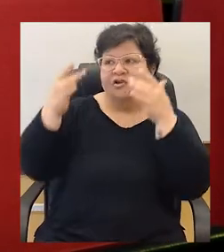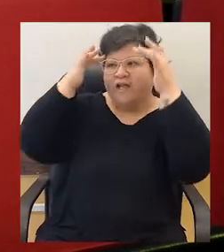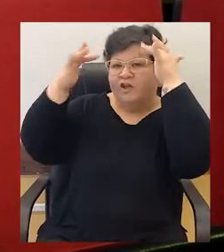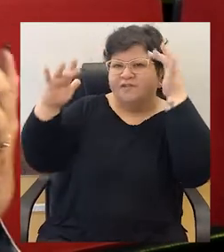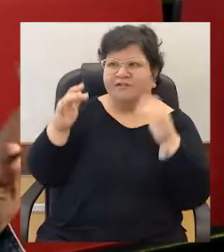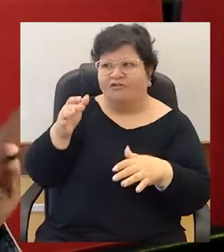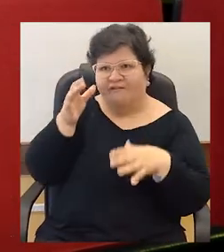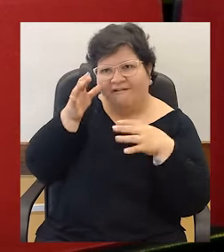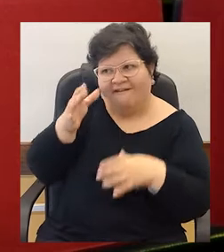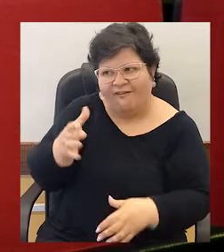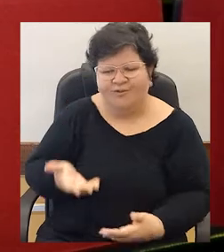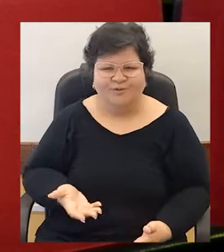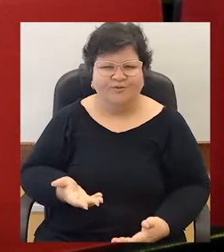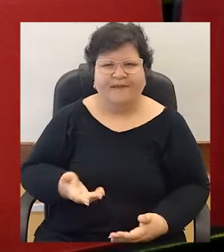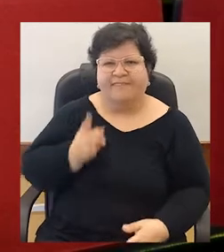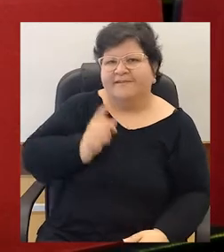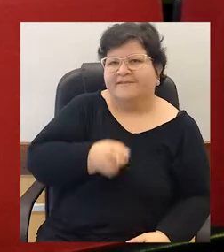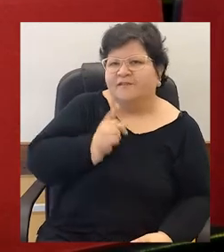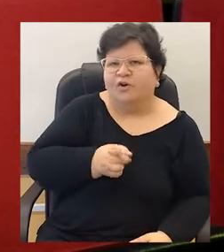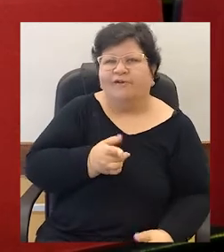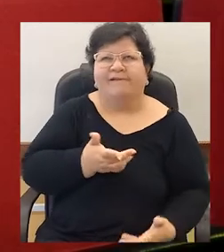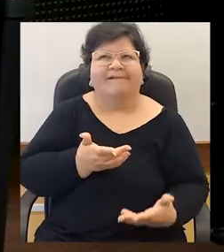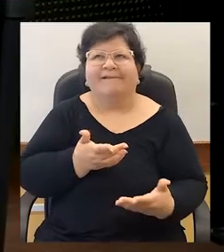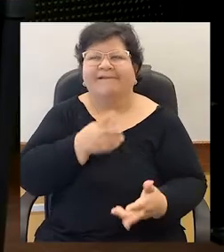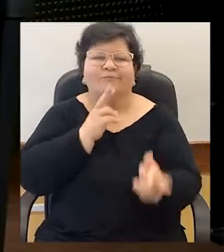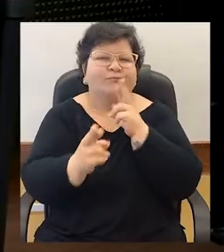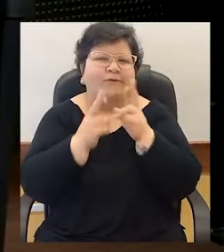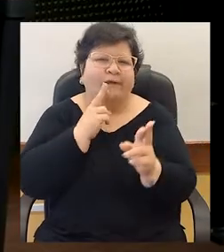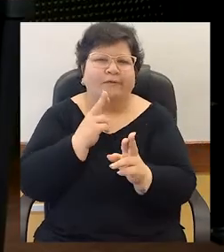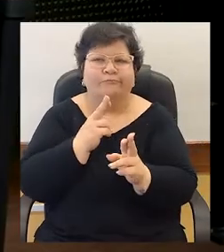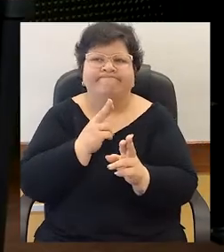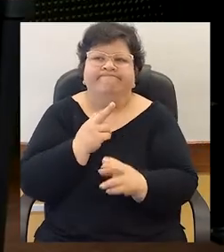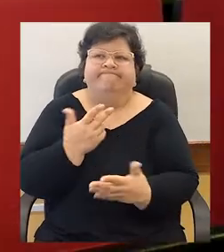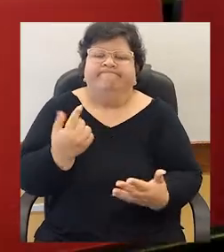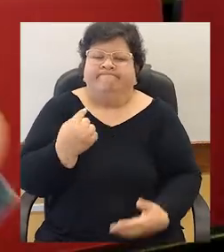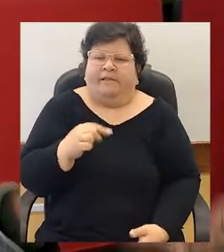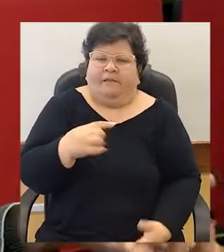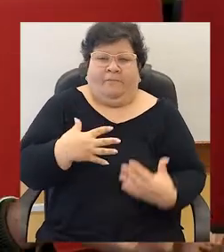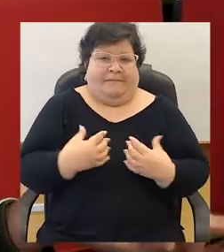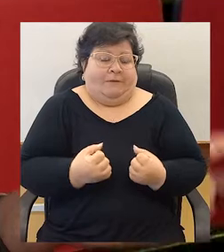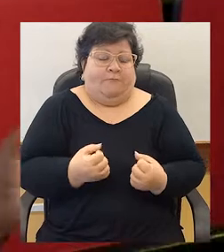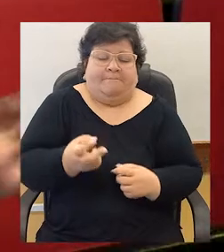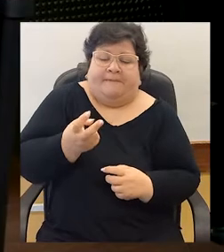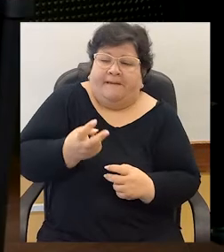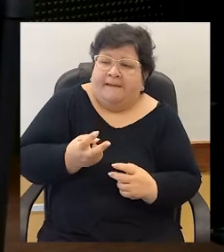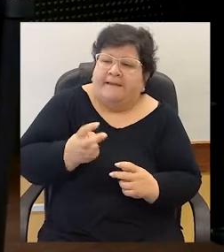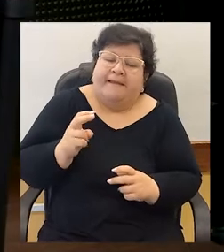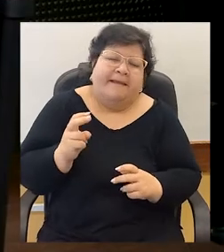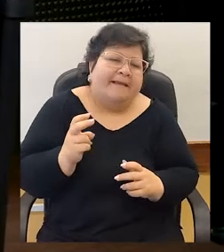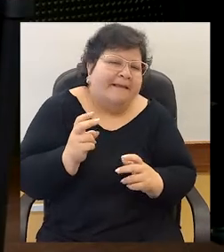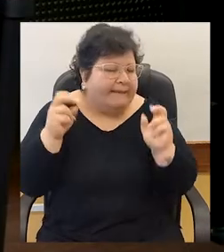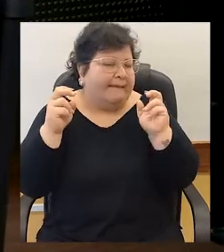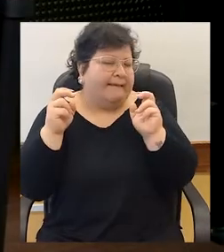riesgos, toman decisiones que a veces pueden llevarlos a resultados desfavorables para su salud, que exploran y todo